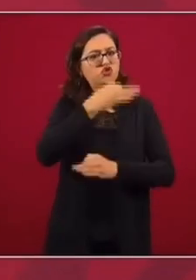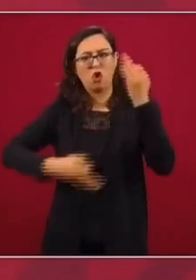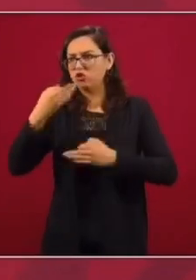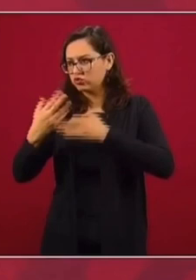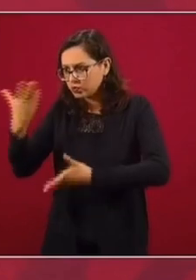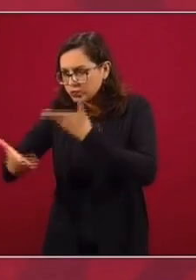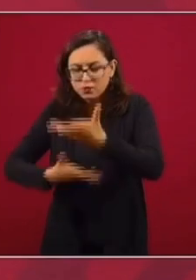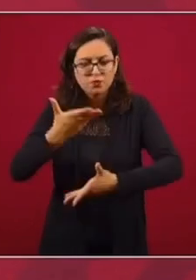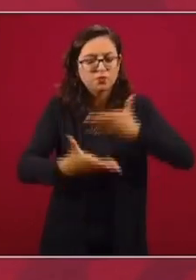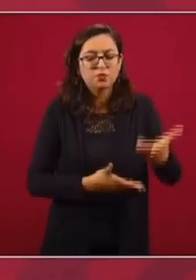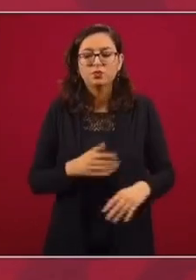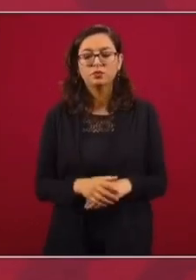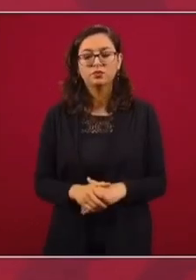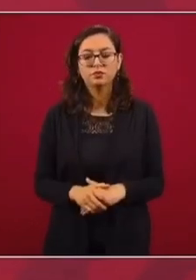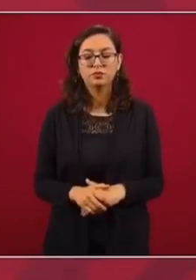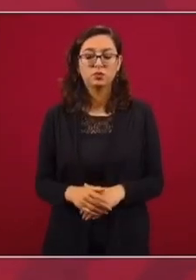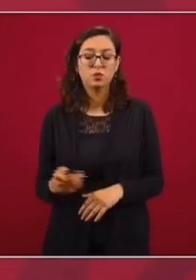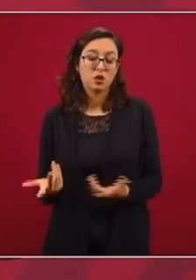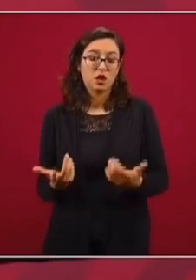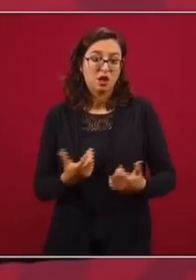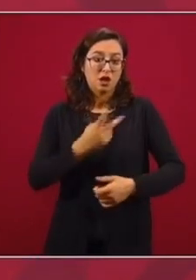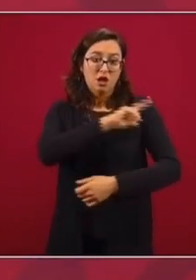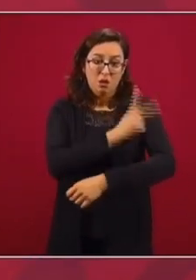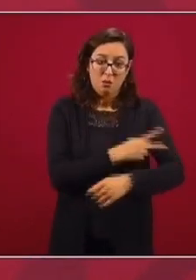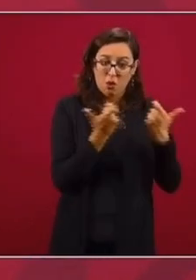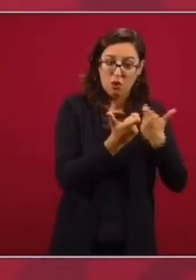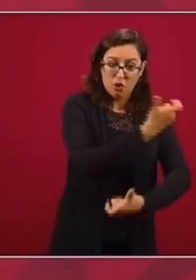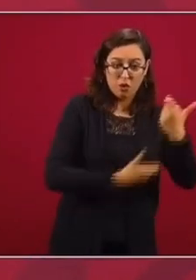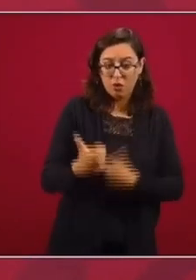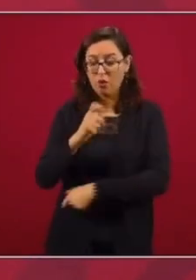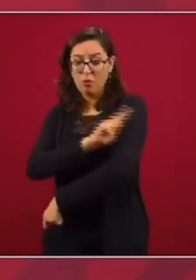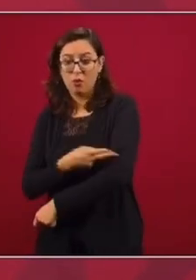Ya se separó el poder económico y el poder político.